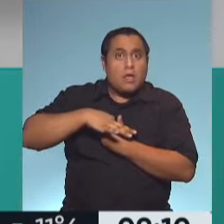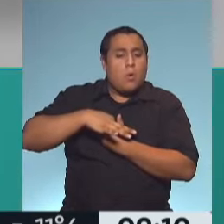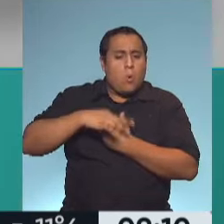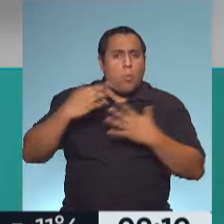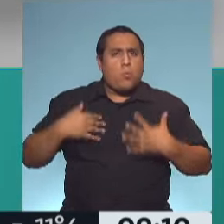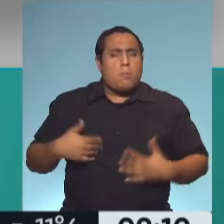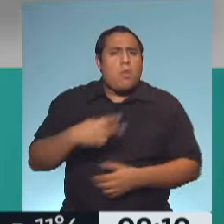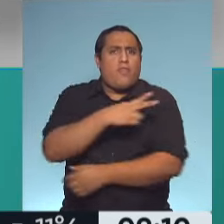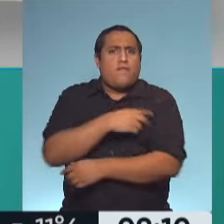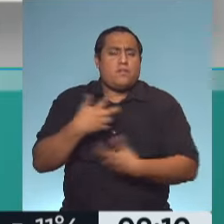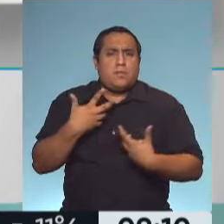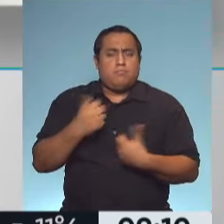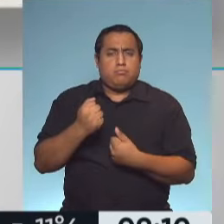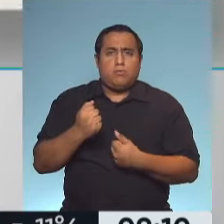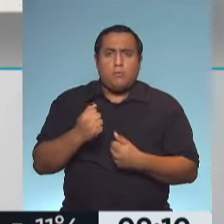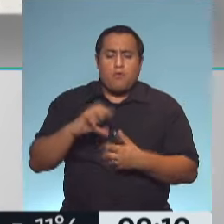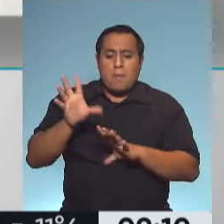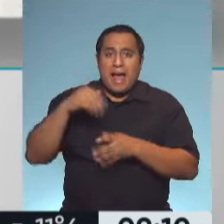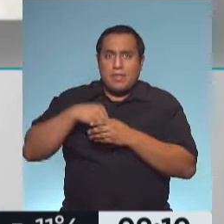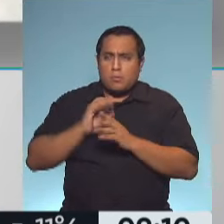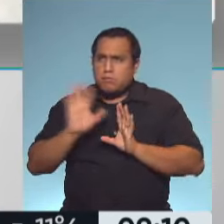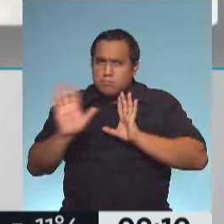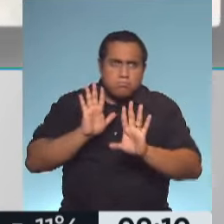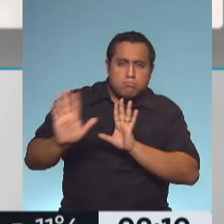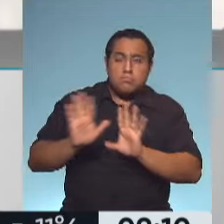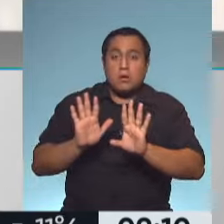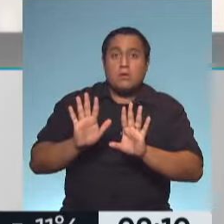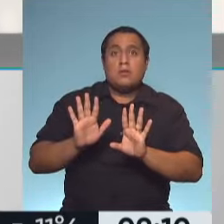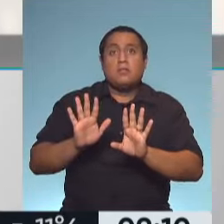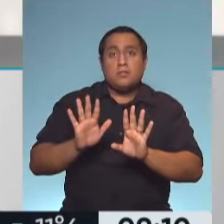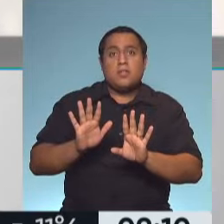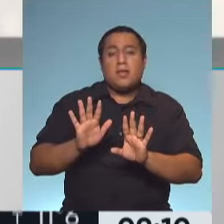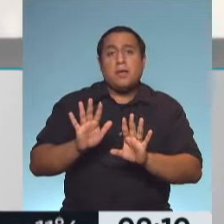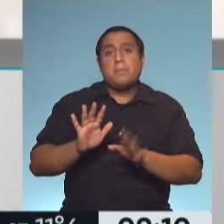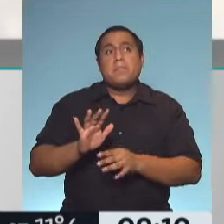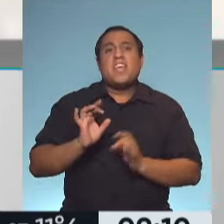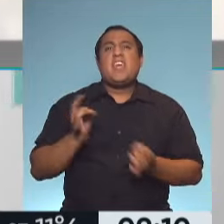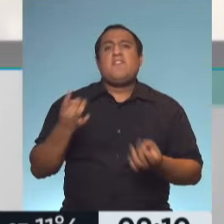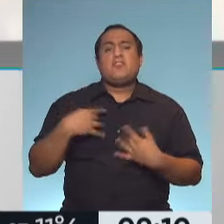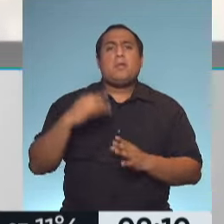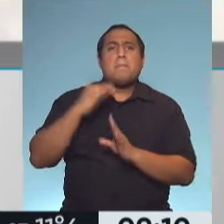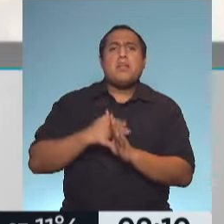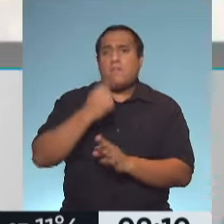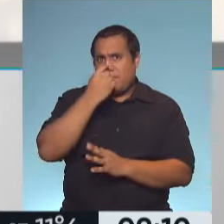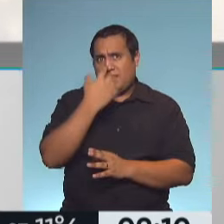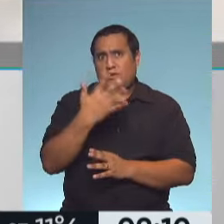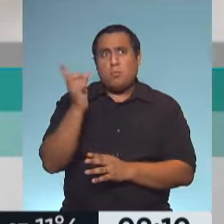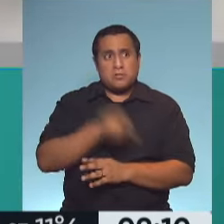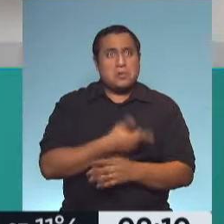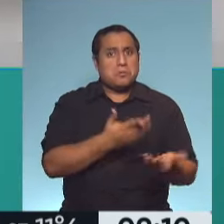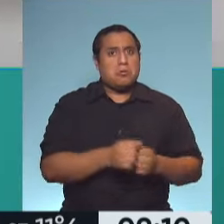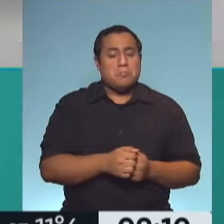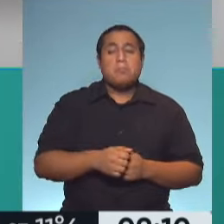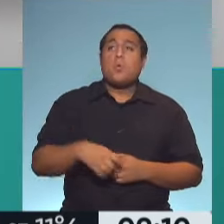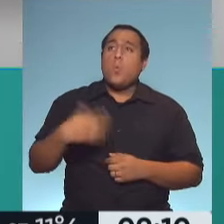sistema inmunitario en alerta, digamos, y eso daría que 25% menos de infección tienen los pacientes que se han vacunado contra la gripe. Qué